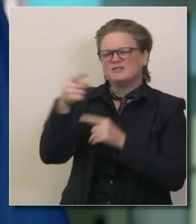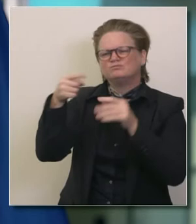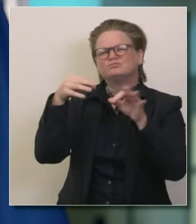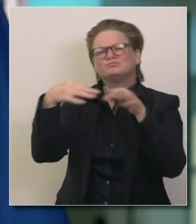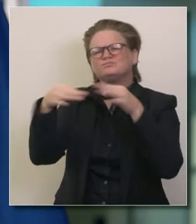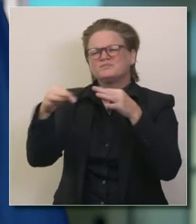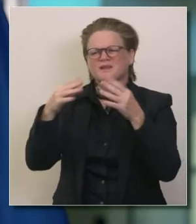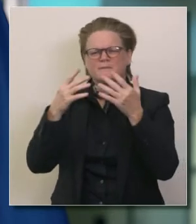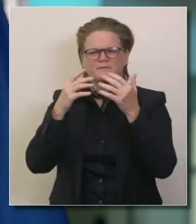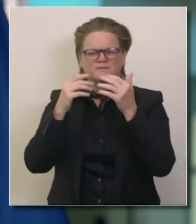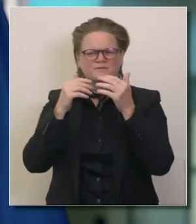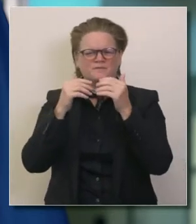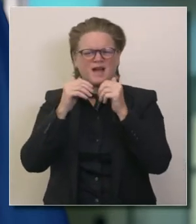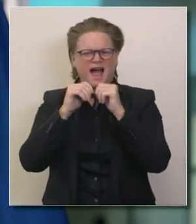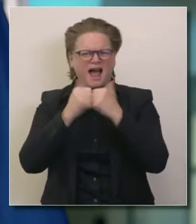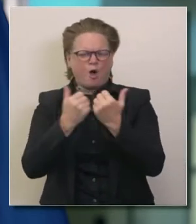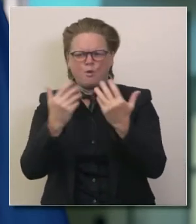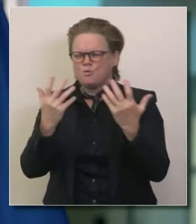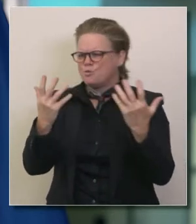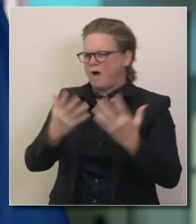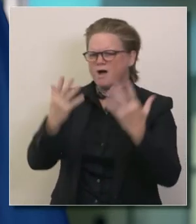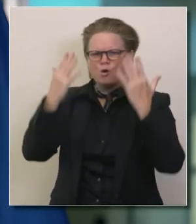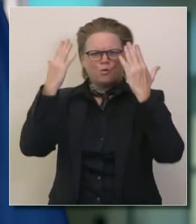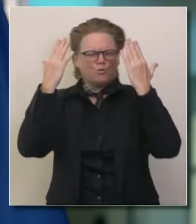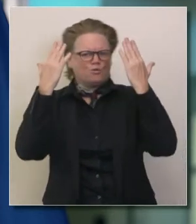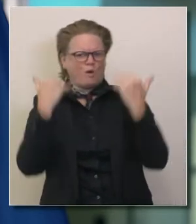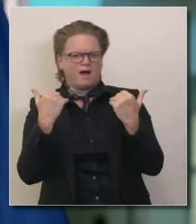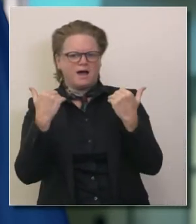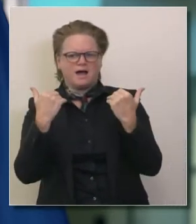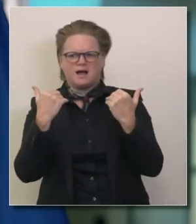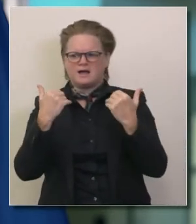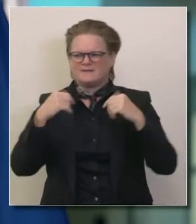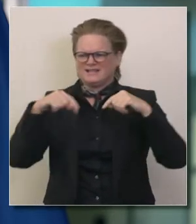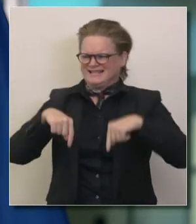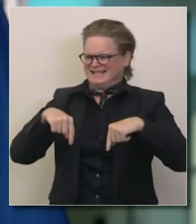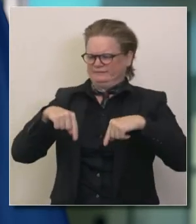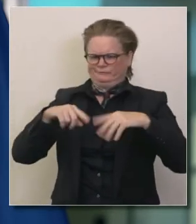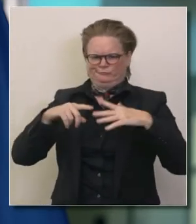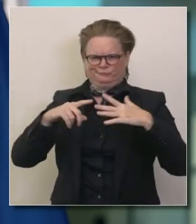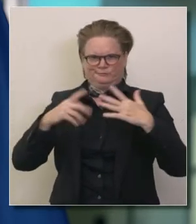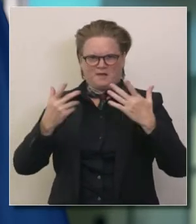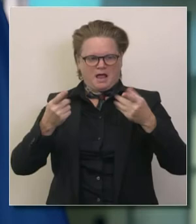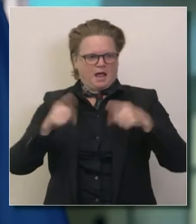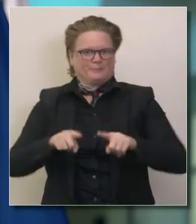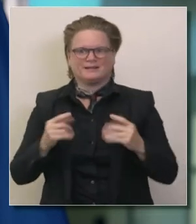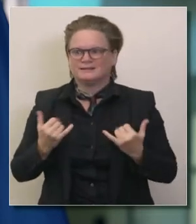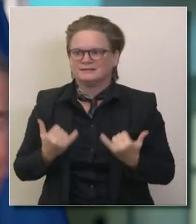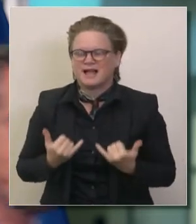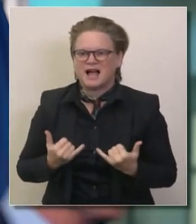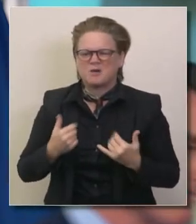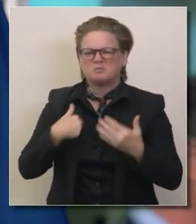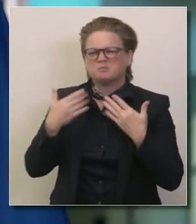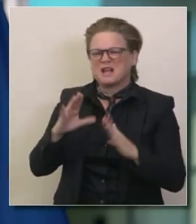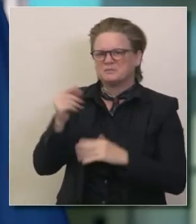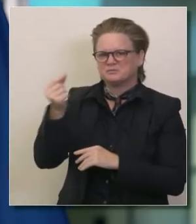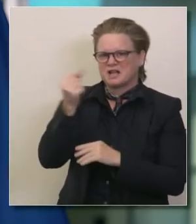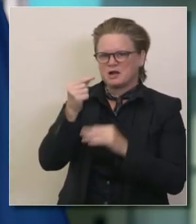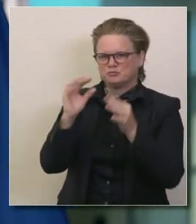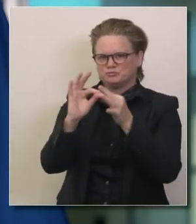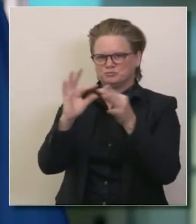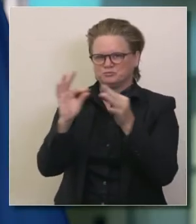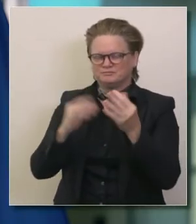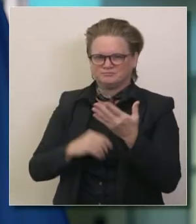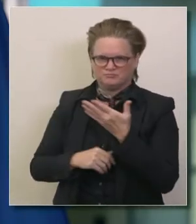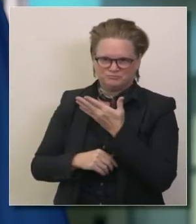responda más a fondo respecto el cómo y el por qué estamos aquí en base a la pregunta que ha hecho en